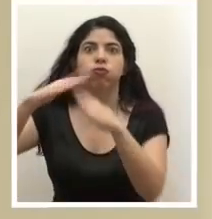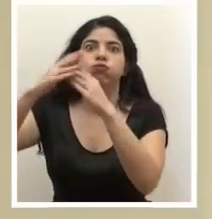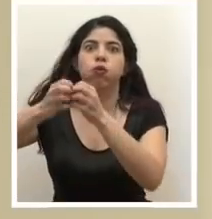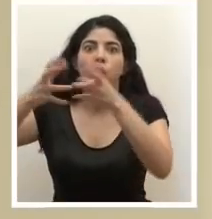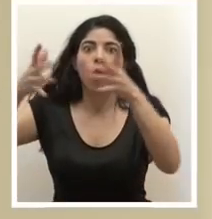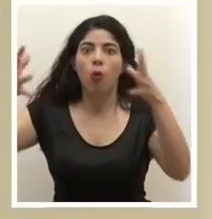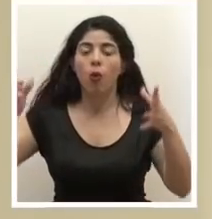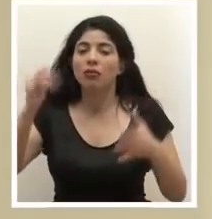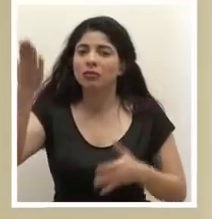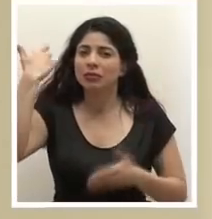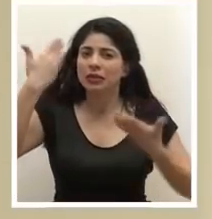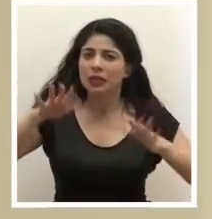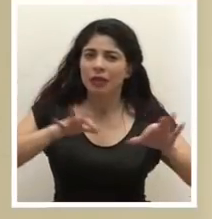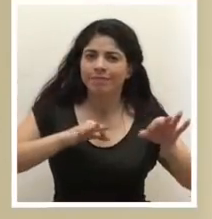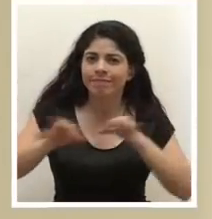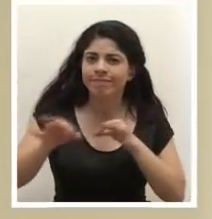he indicado anteriormente,